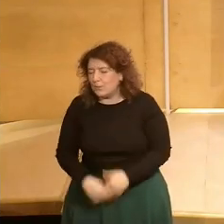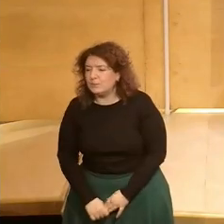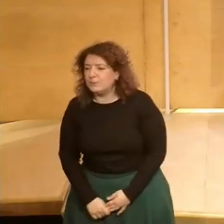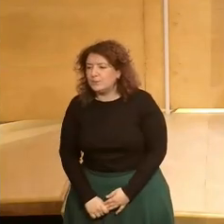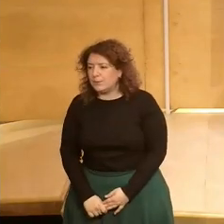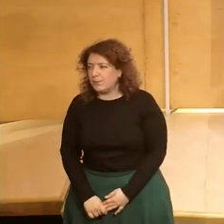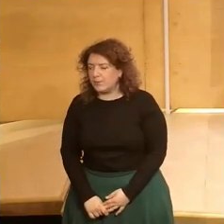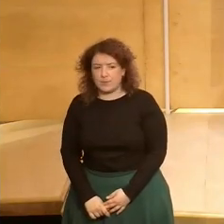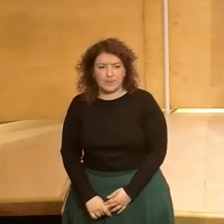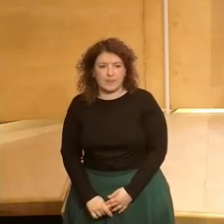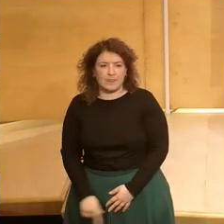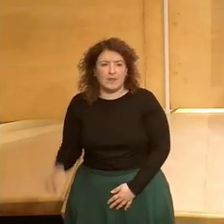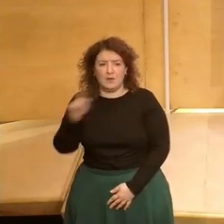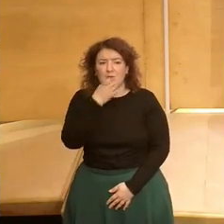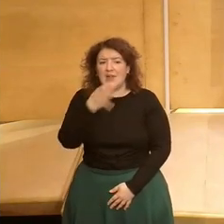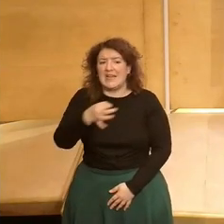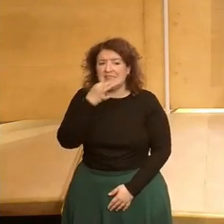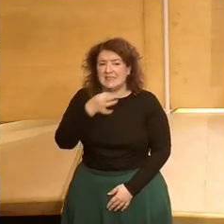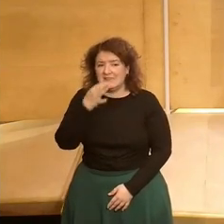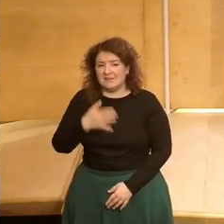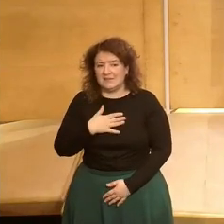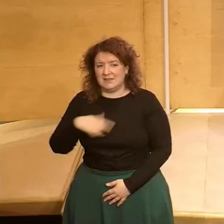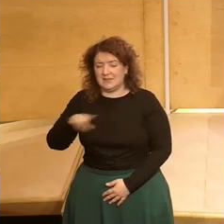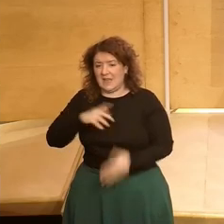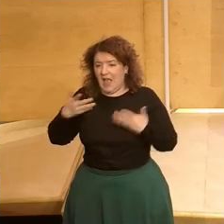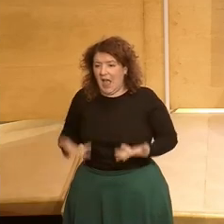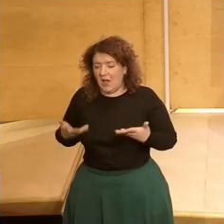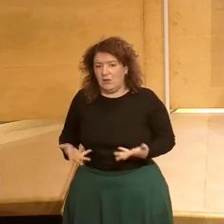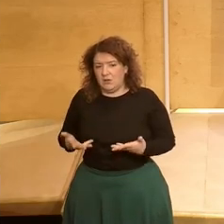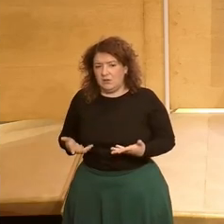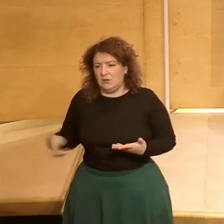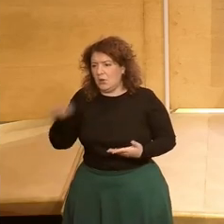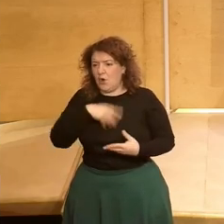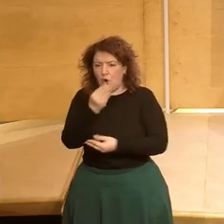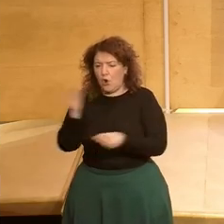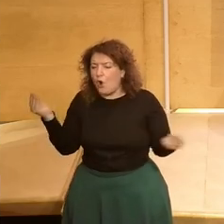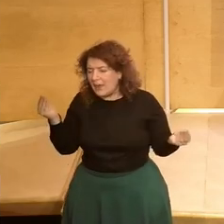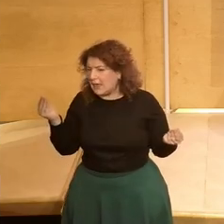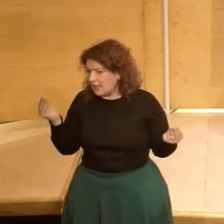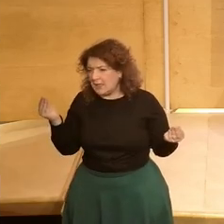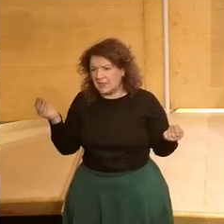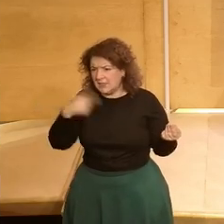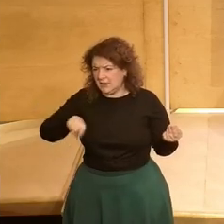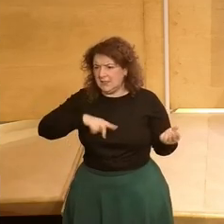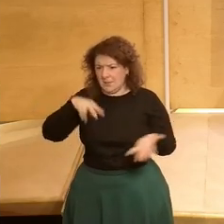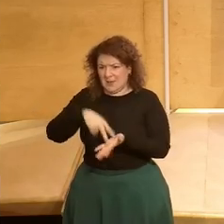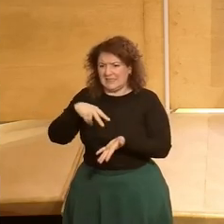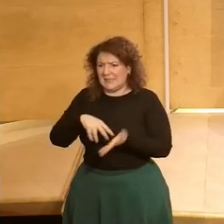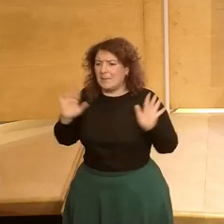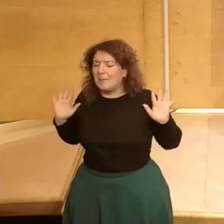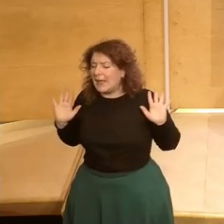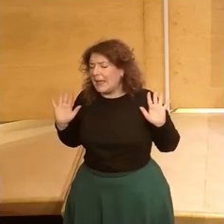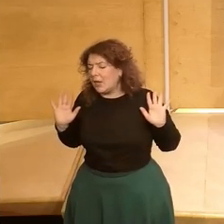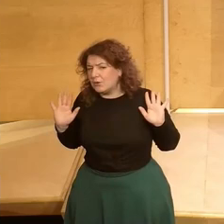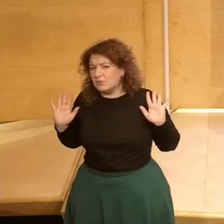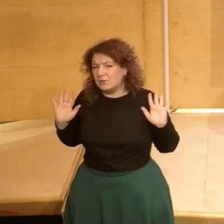Daniel Buenas tardes actualmente aquí estamos muchos jóvenes los jóvenes estamos presentes aquí pero no estamos